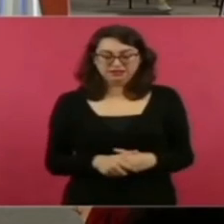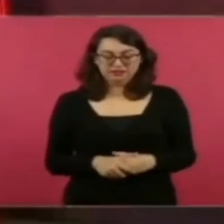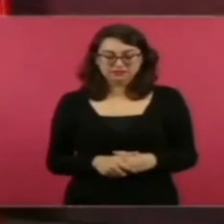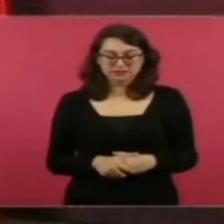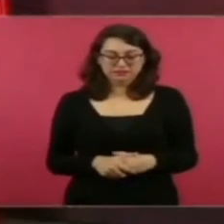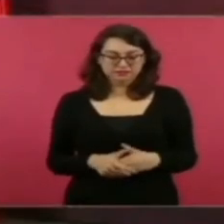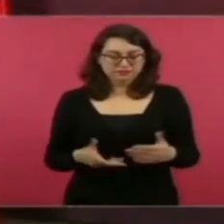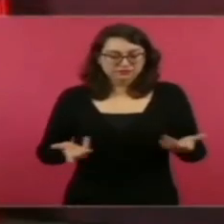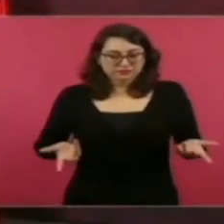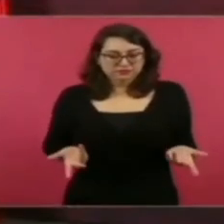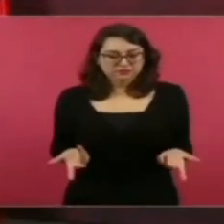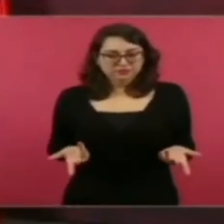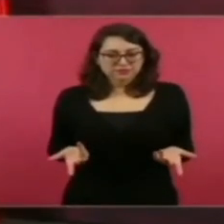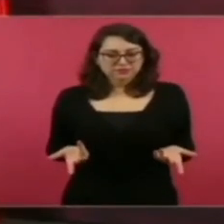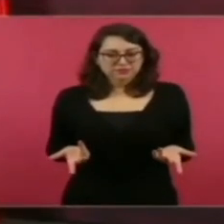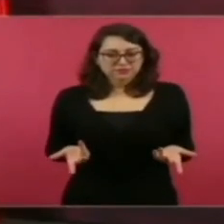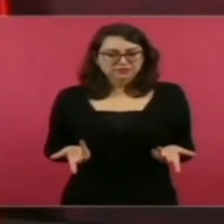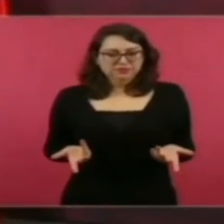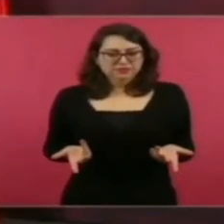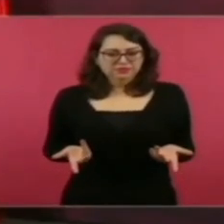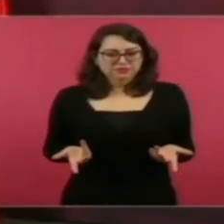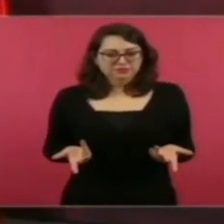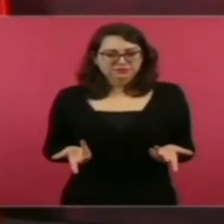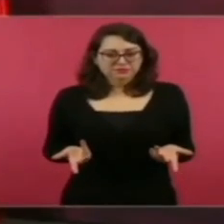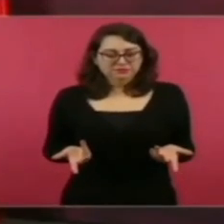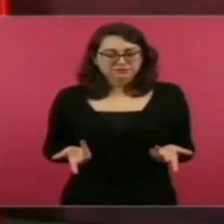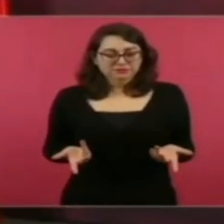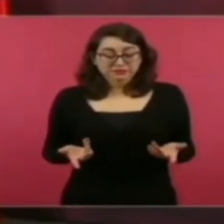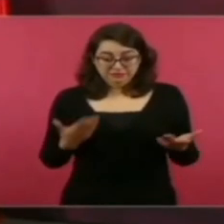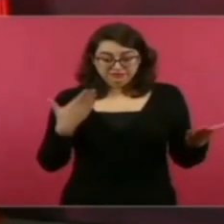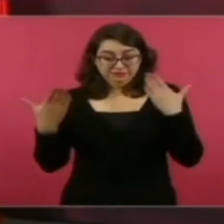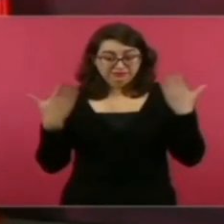entonces la crisis